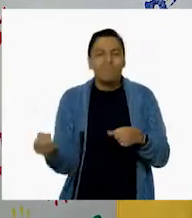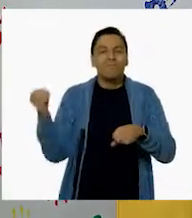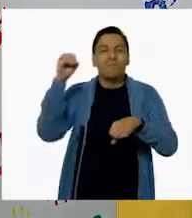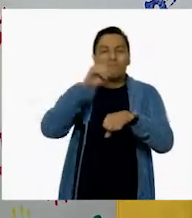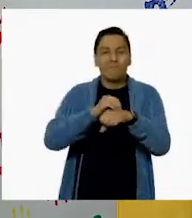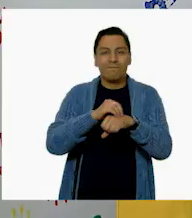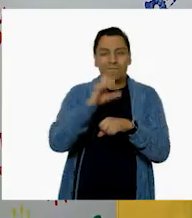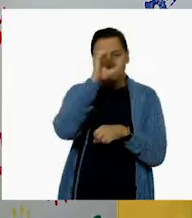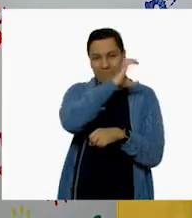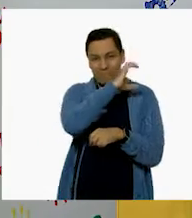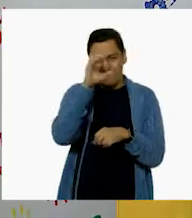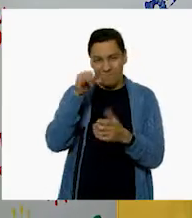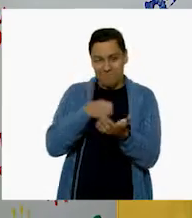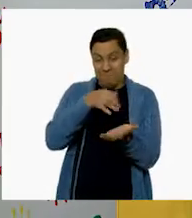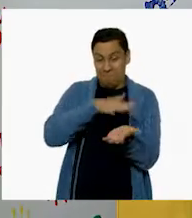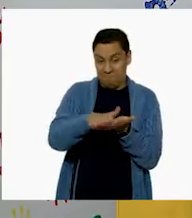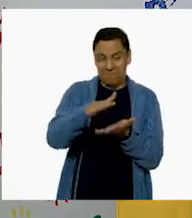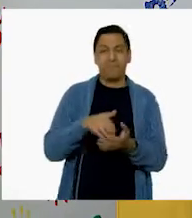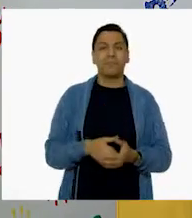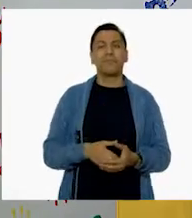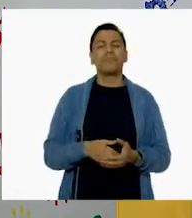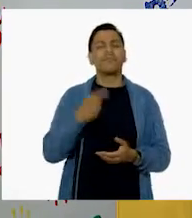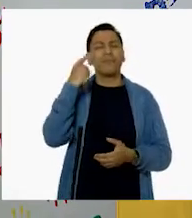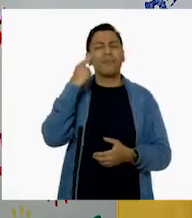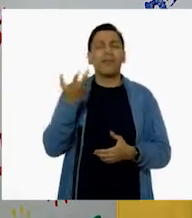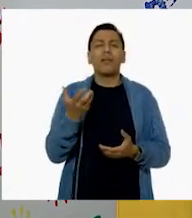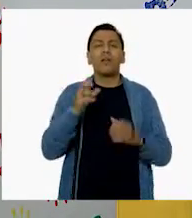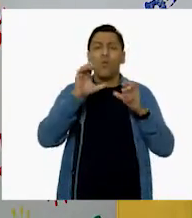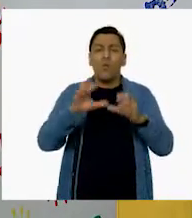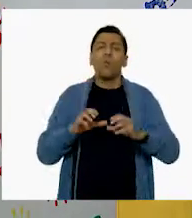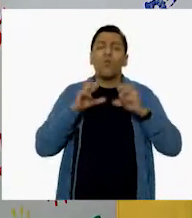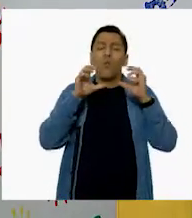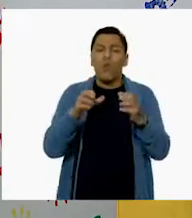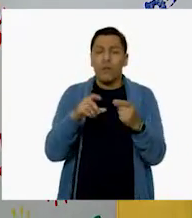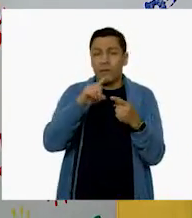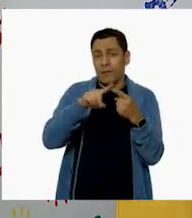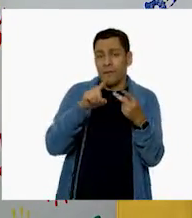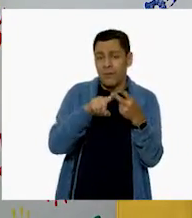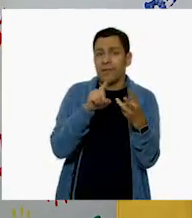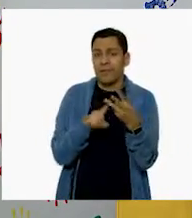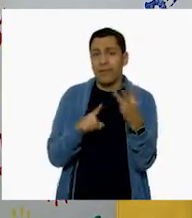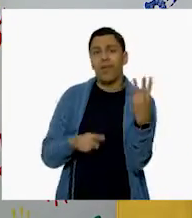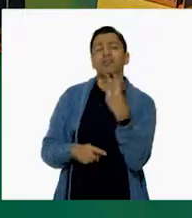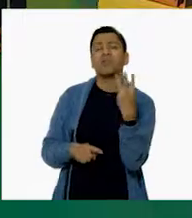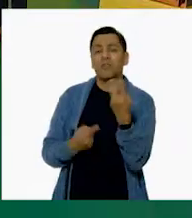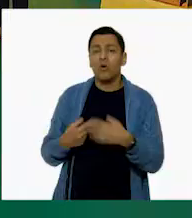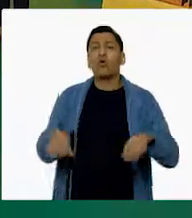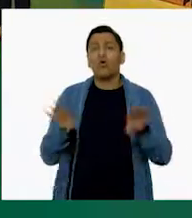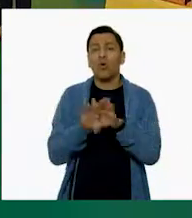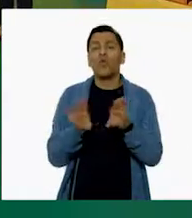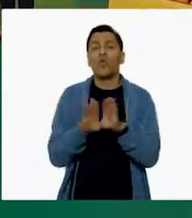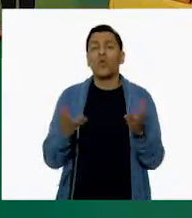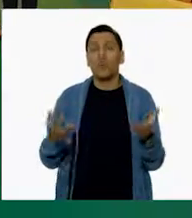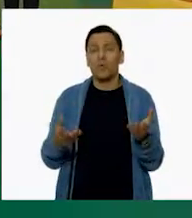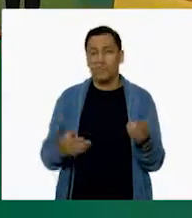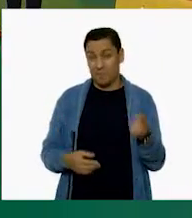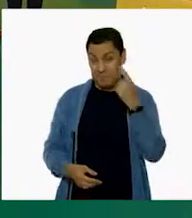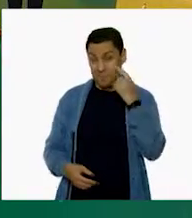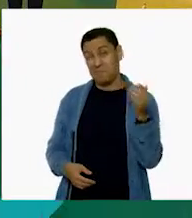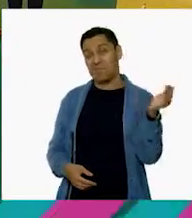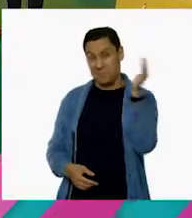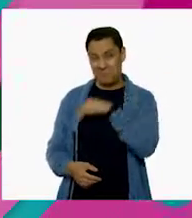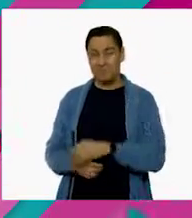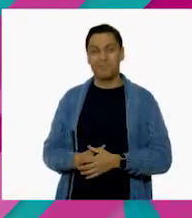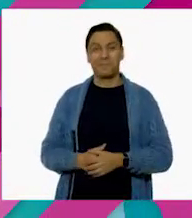revista y ahora les invitamos a ver cómo se cuidan Alan, Lucy y Staff. A ver, ¿cómo lo hacen? Alan, y